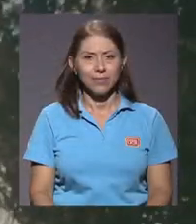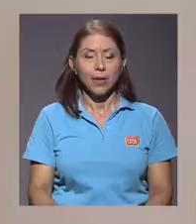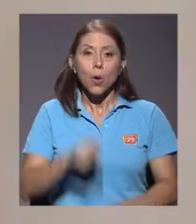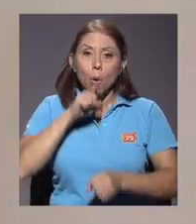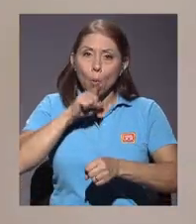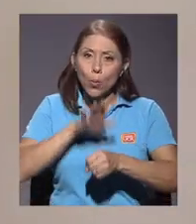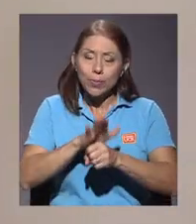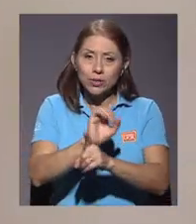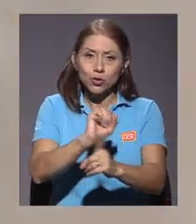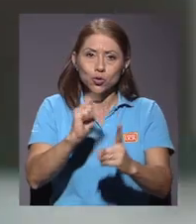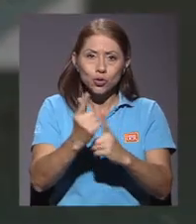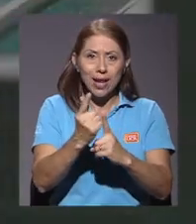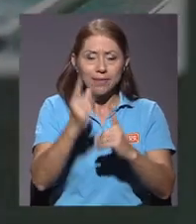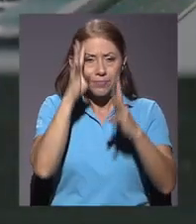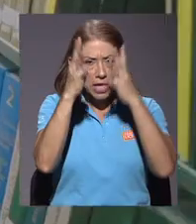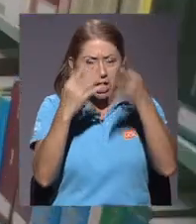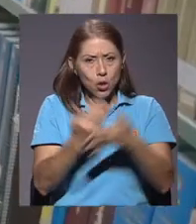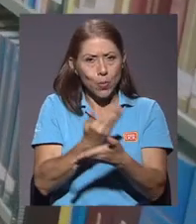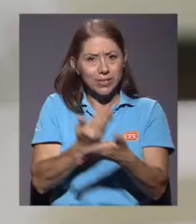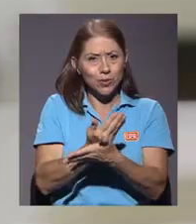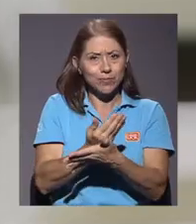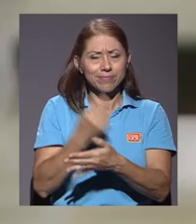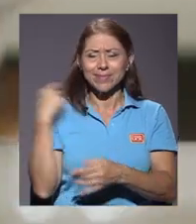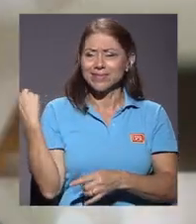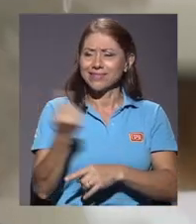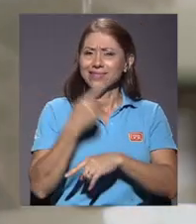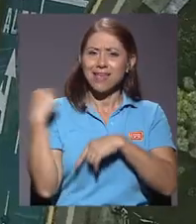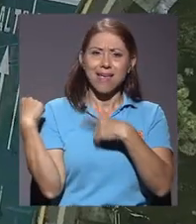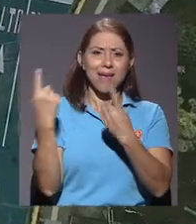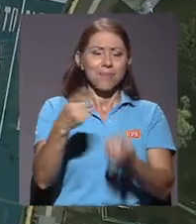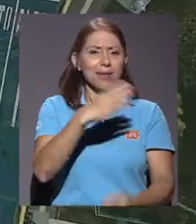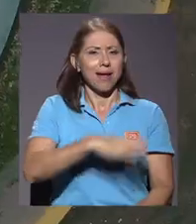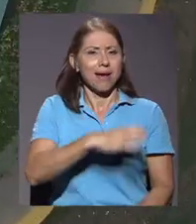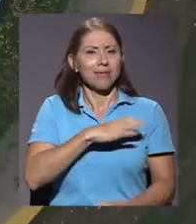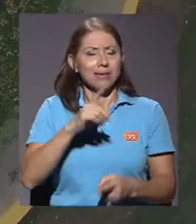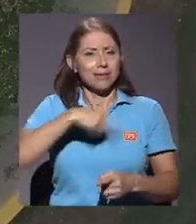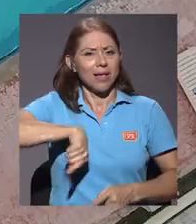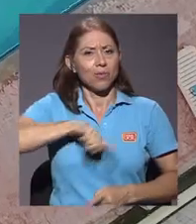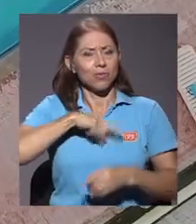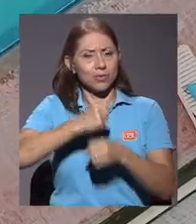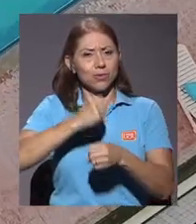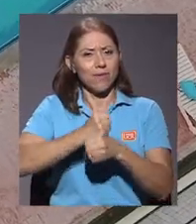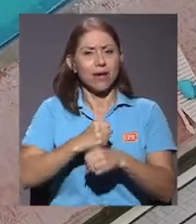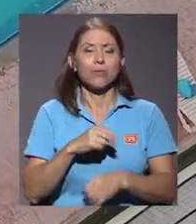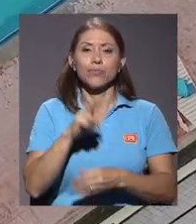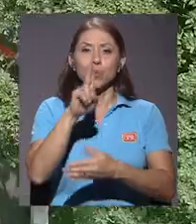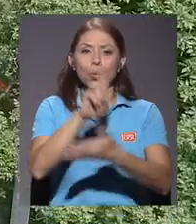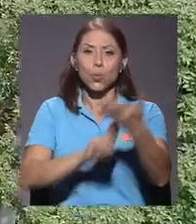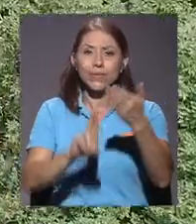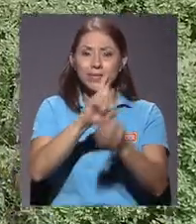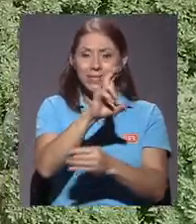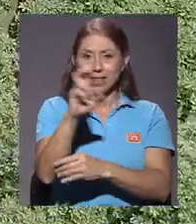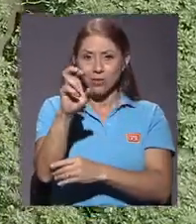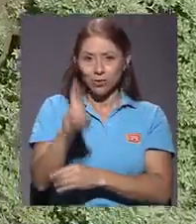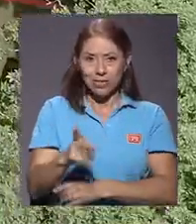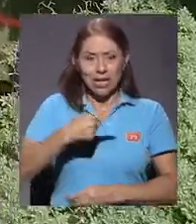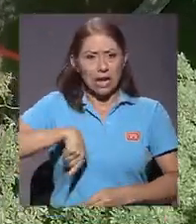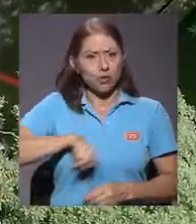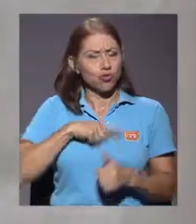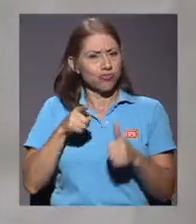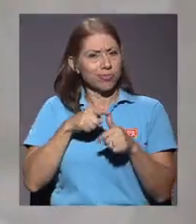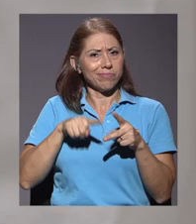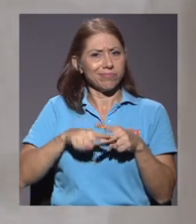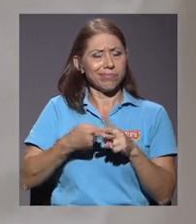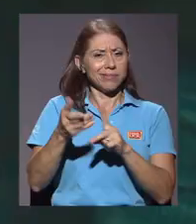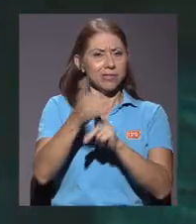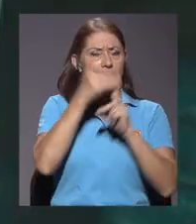El compromiso social y la innovación han caracterizado siempre nuestro trabajo. En la Universidad de Costa Rica hemos